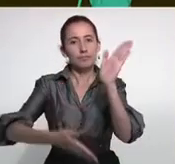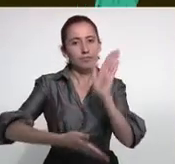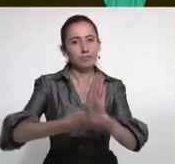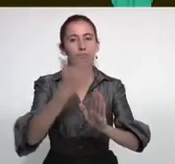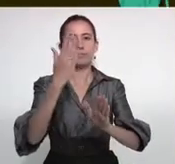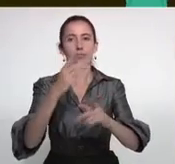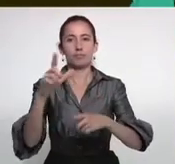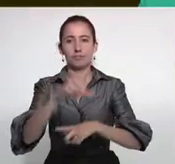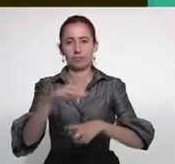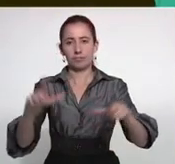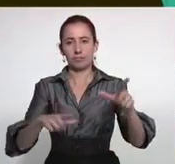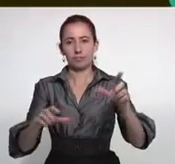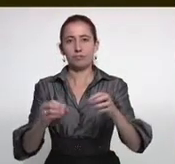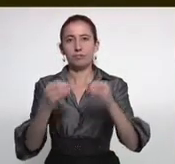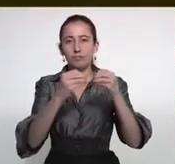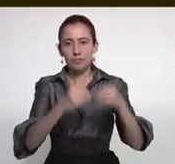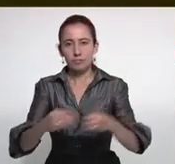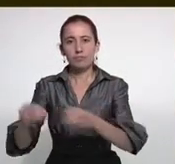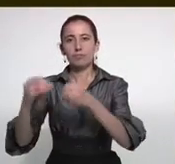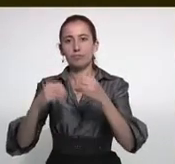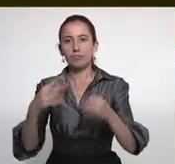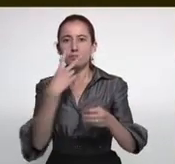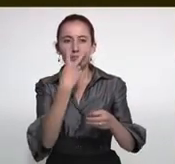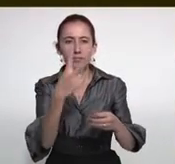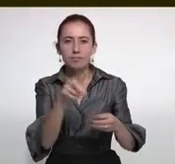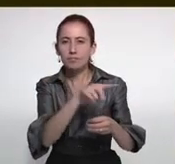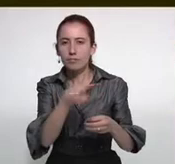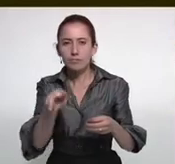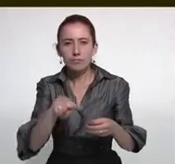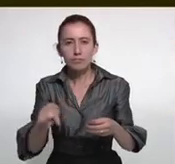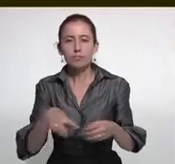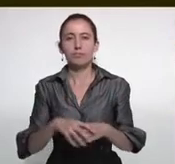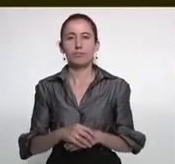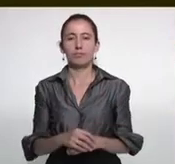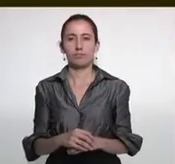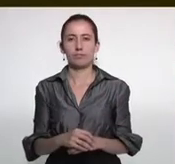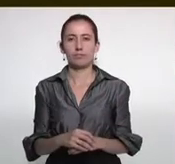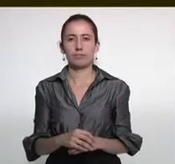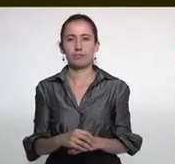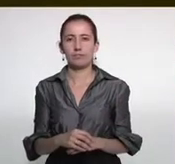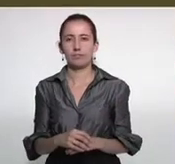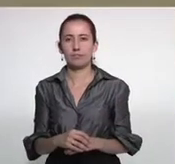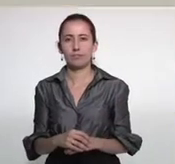la evacuación de manera ordenada y segura, comprobando si hay obstáculos en el camino.